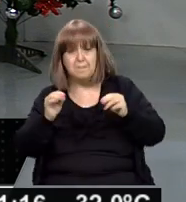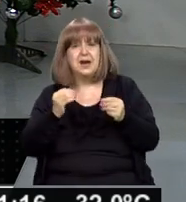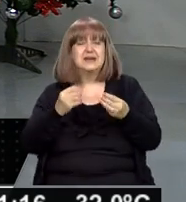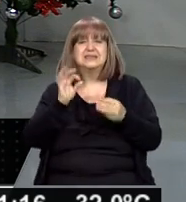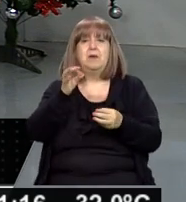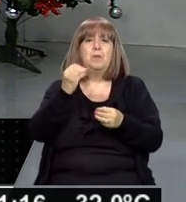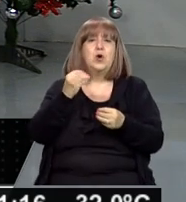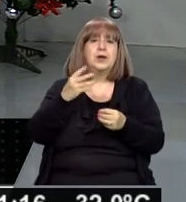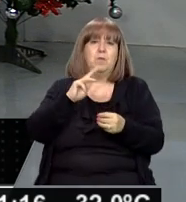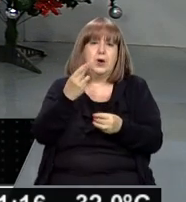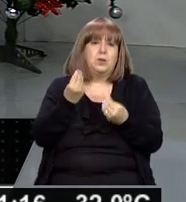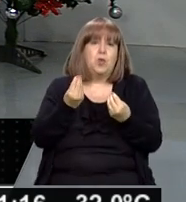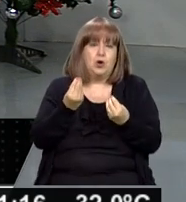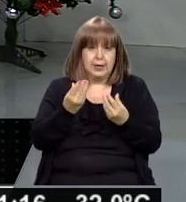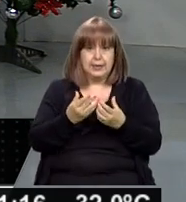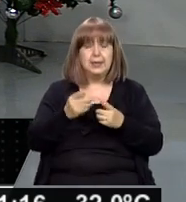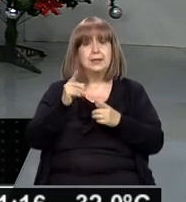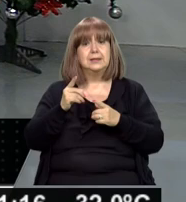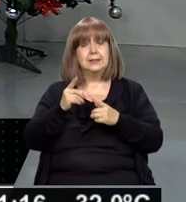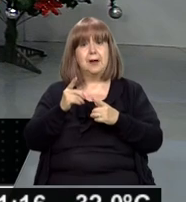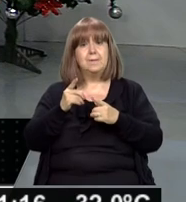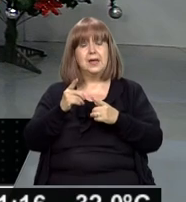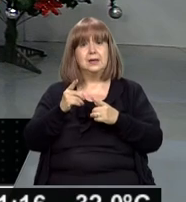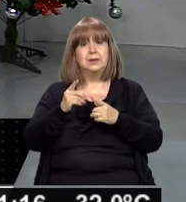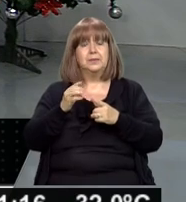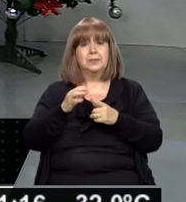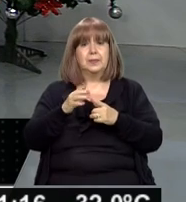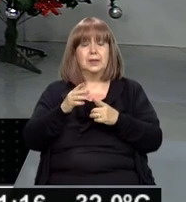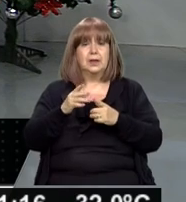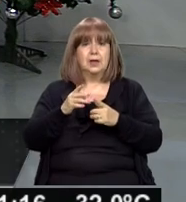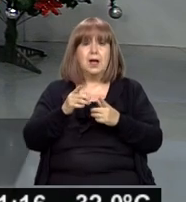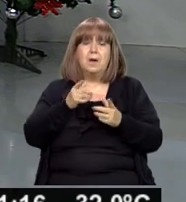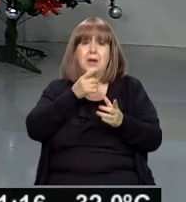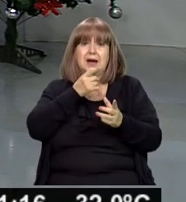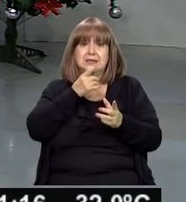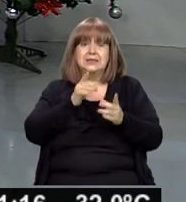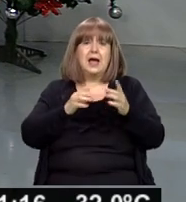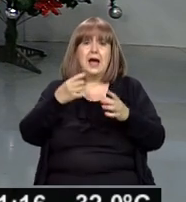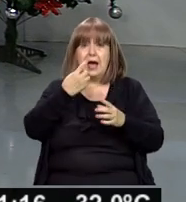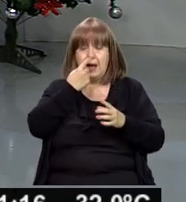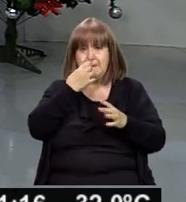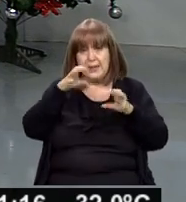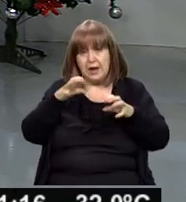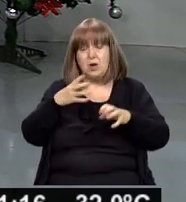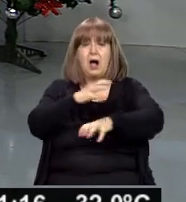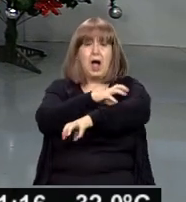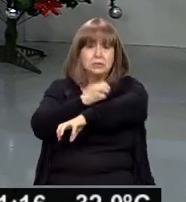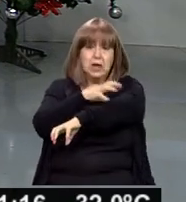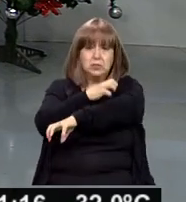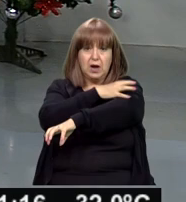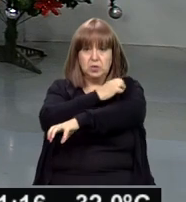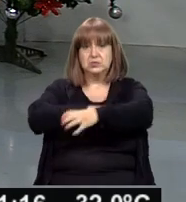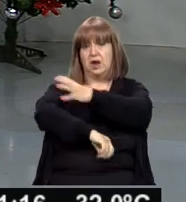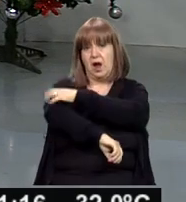muerte. Y por otro lado, sus partes estaban desmembradas. Consideran que ha sido por animales de la zona. Y estaba